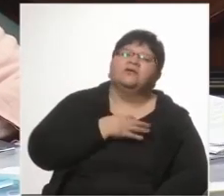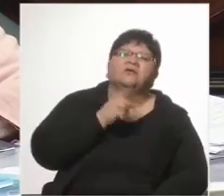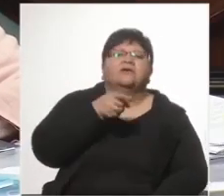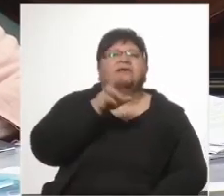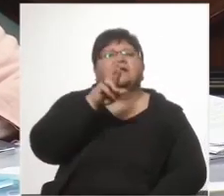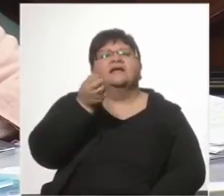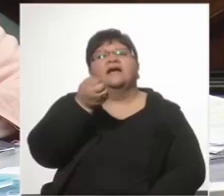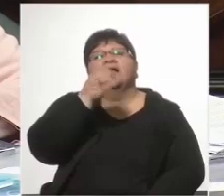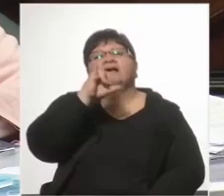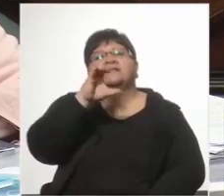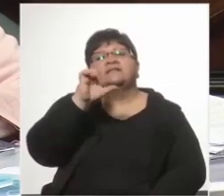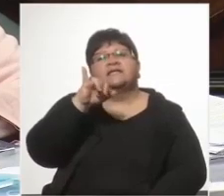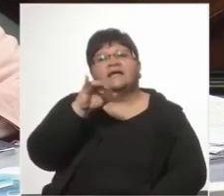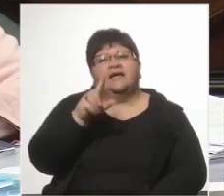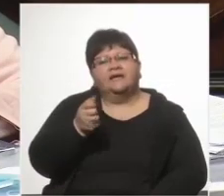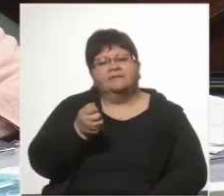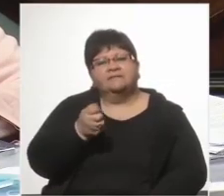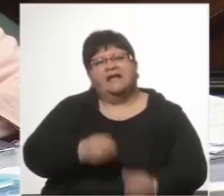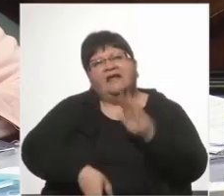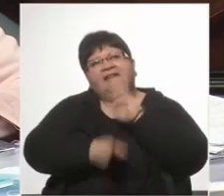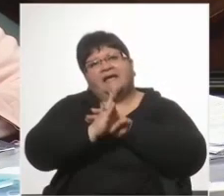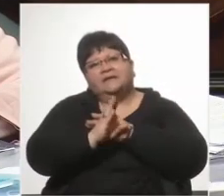Graciela, andate, cayó Nidia.